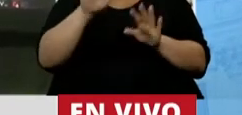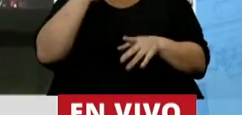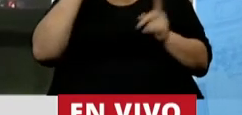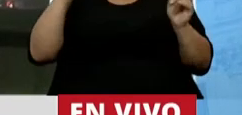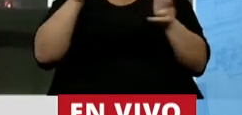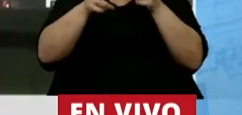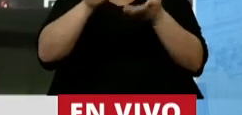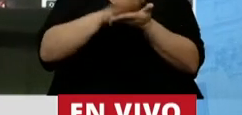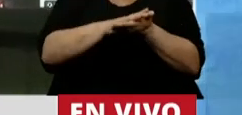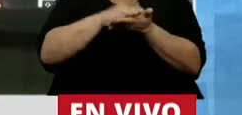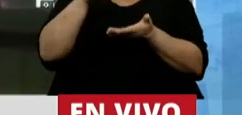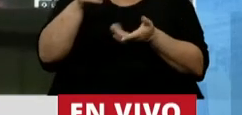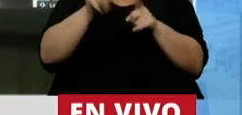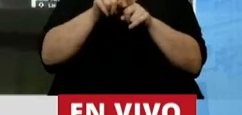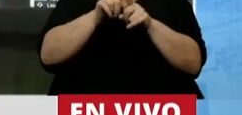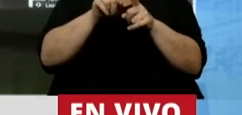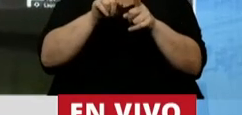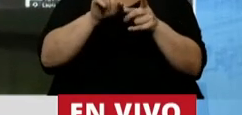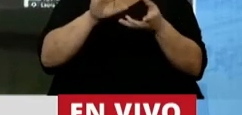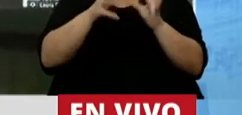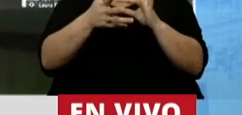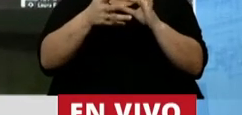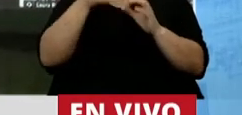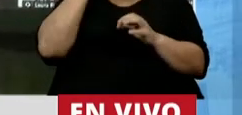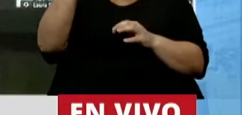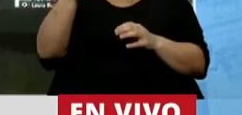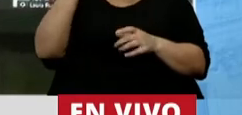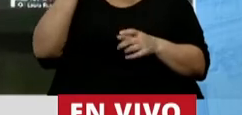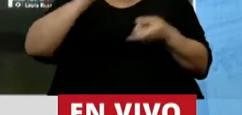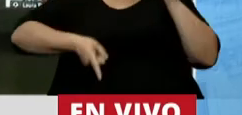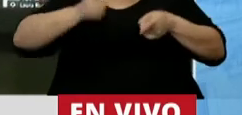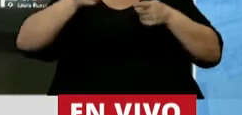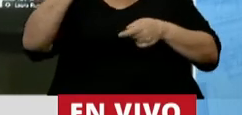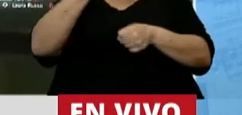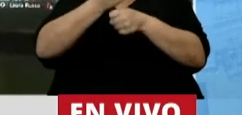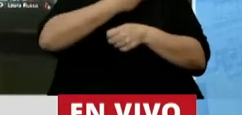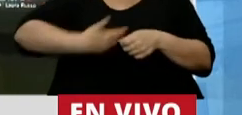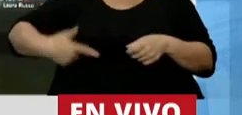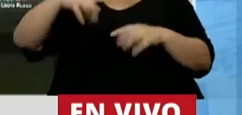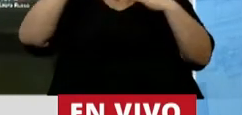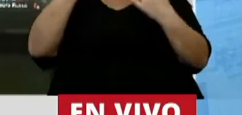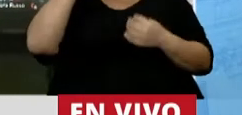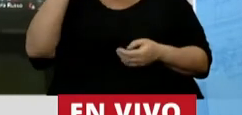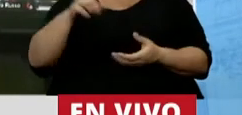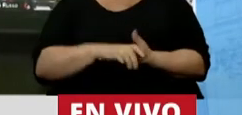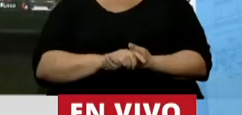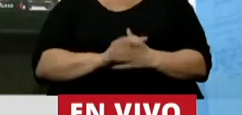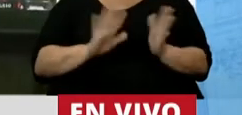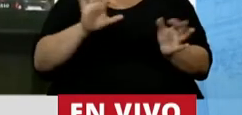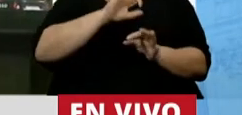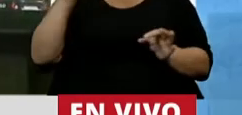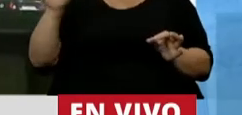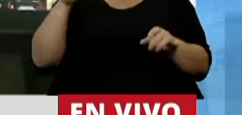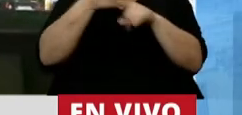objetando algún grado de exceso en el ejercicio de sus funciones. Naturalmente nadie